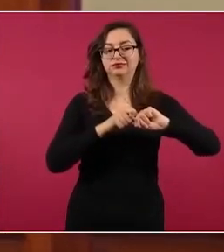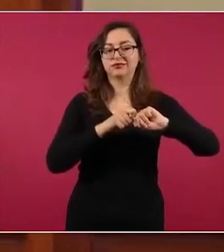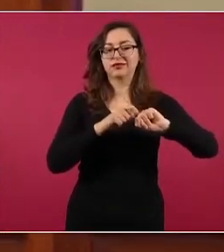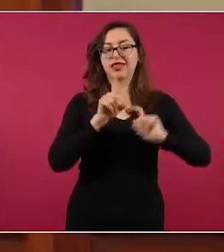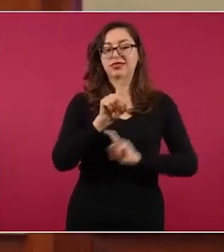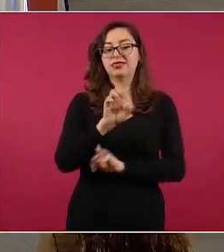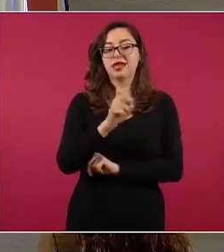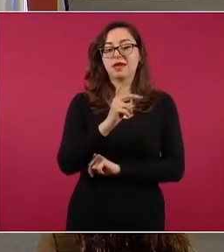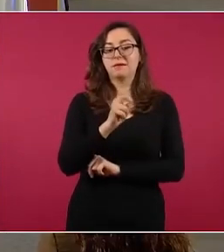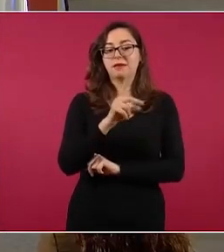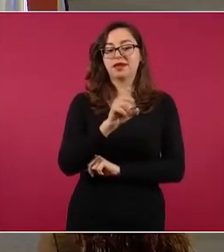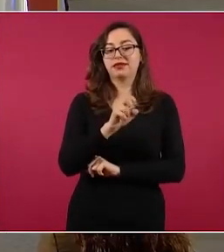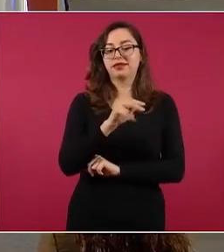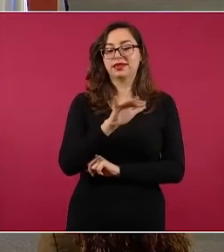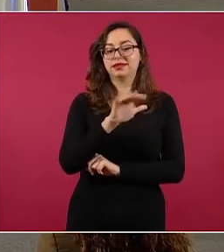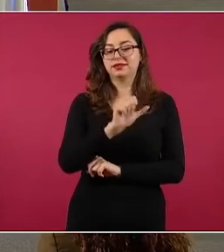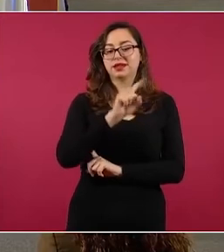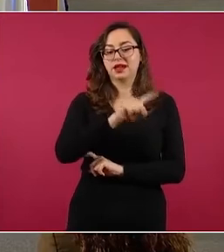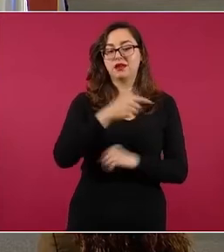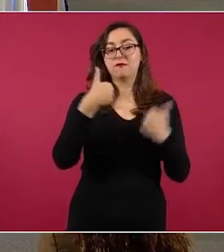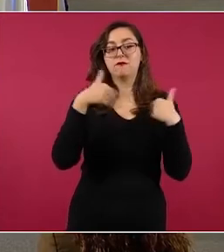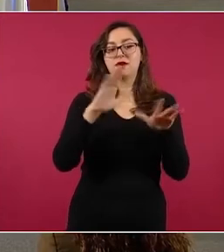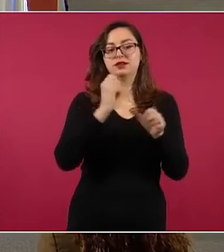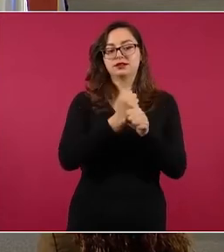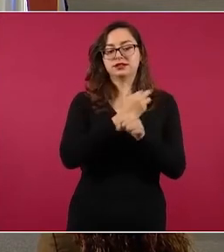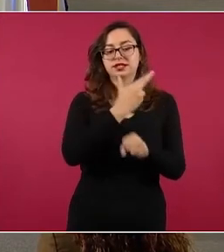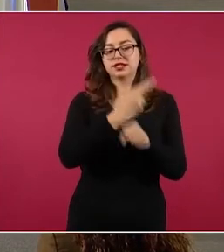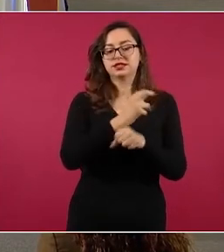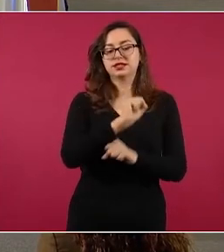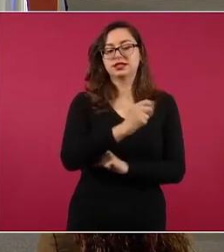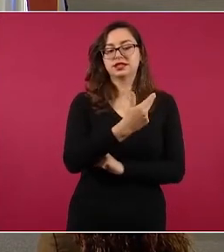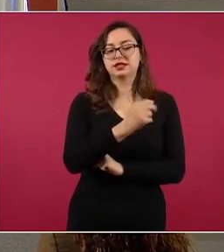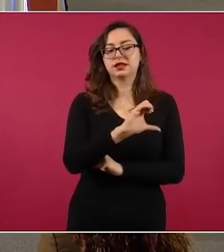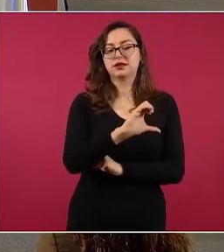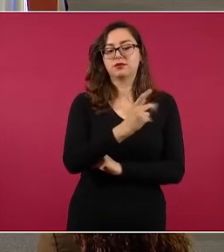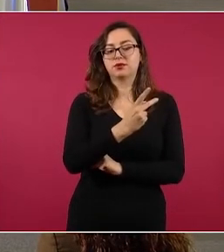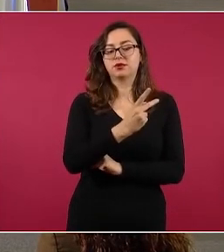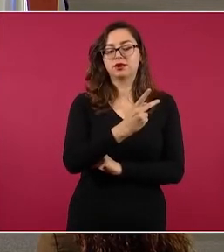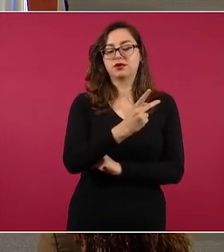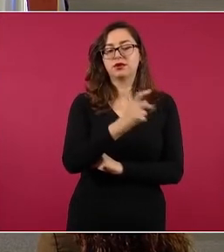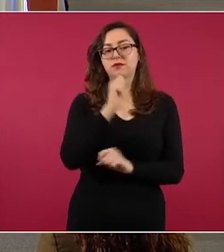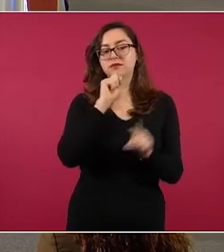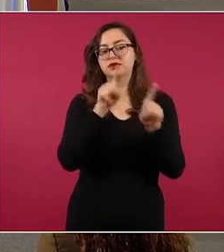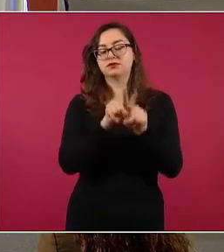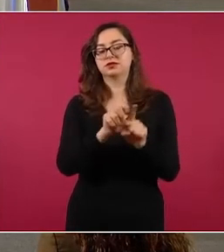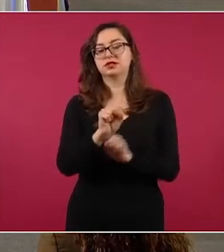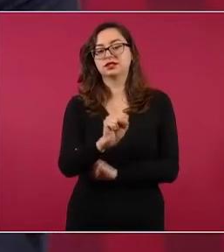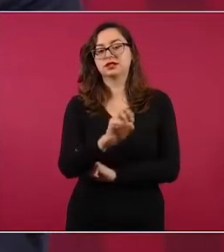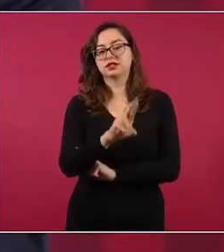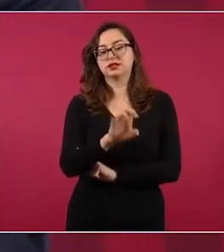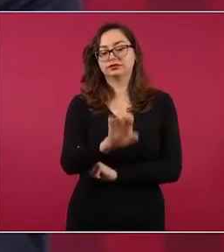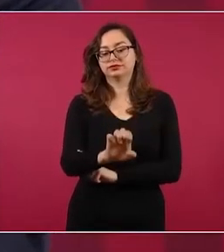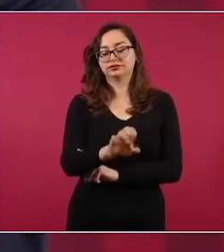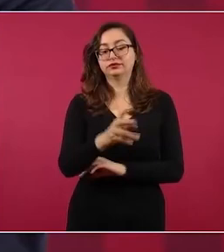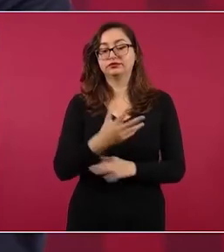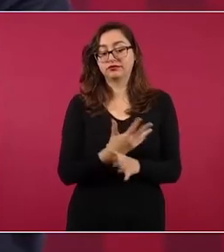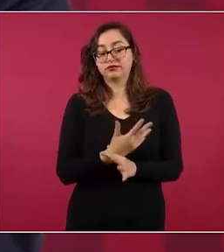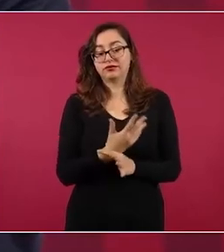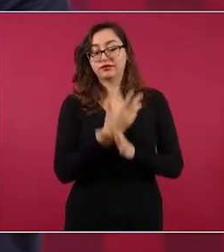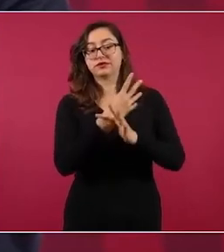y de Relaciones Interiores, y dijo que el neoliberalismo iba a durar,